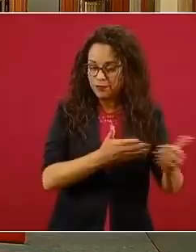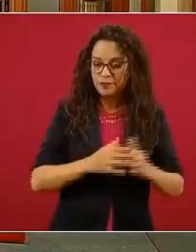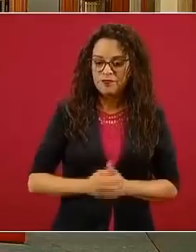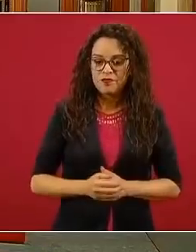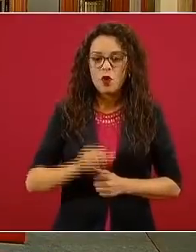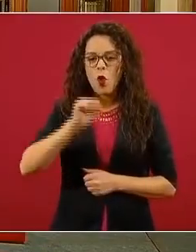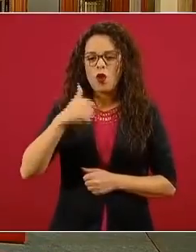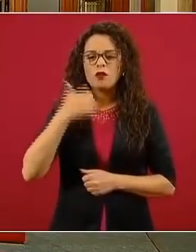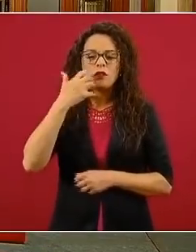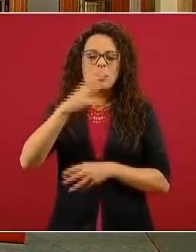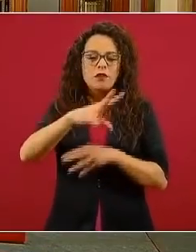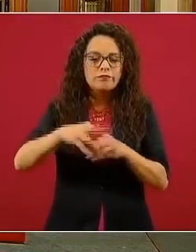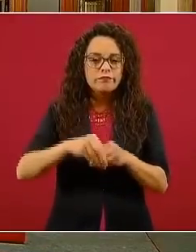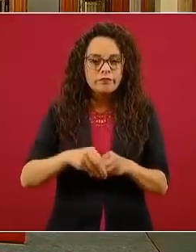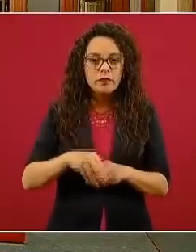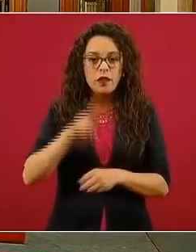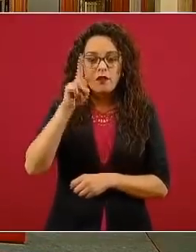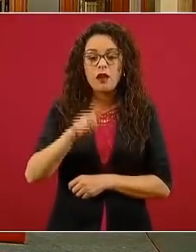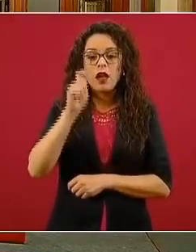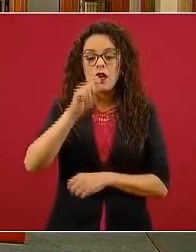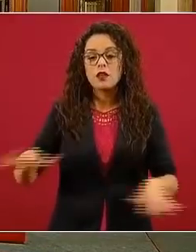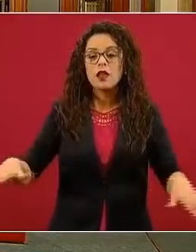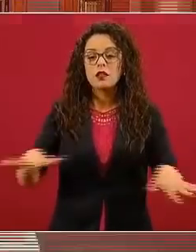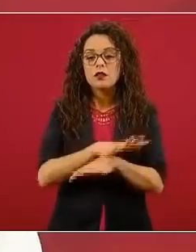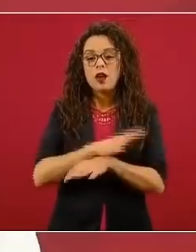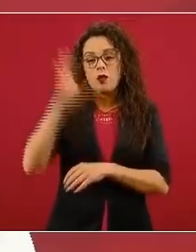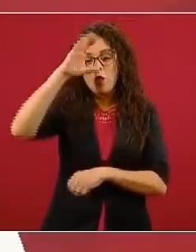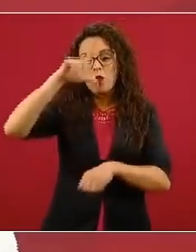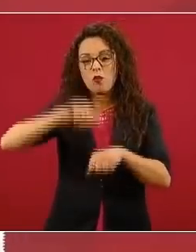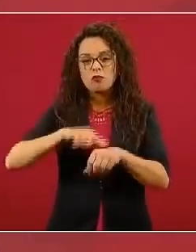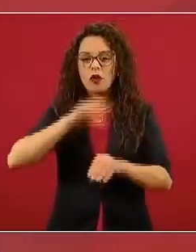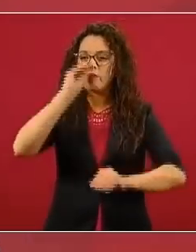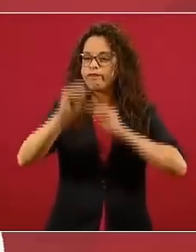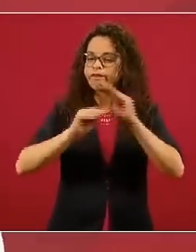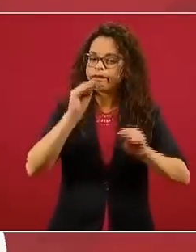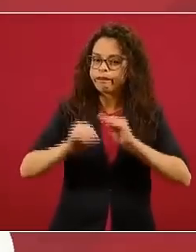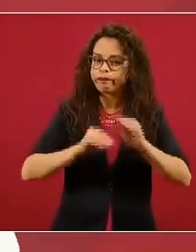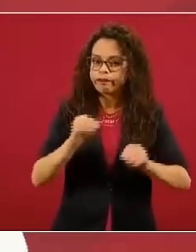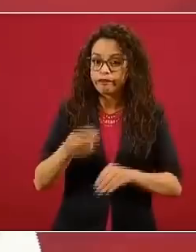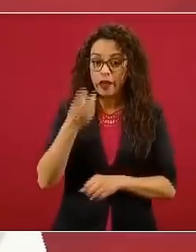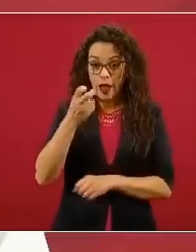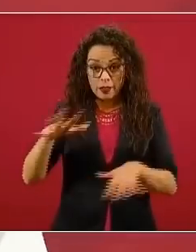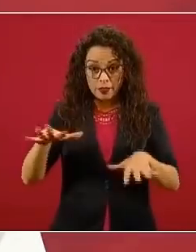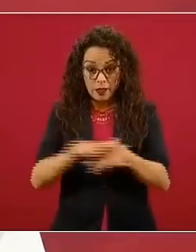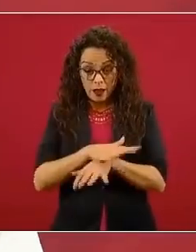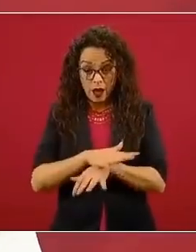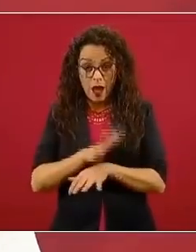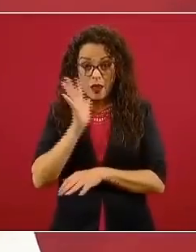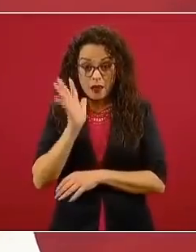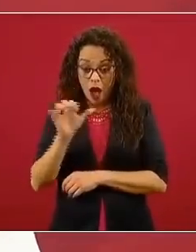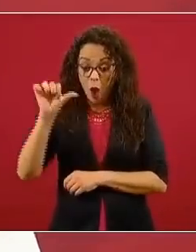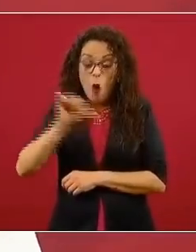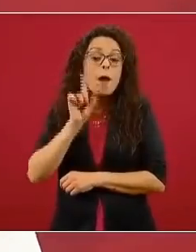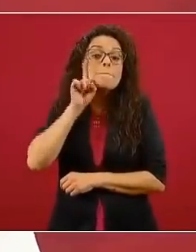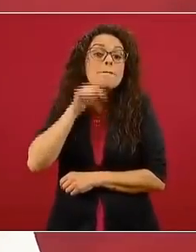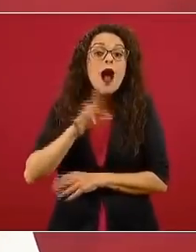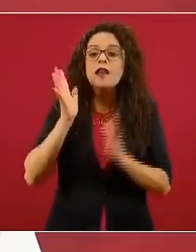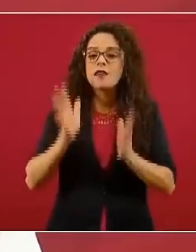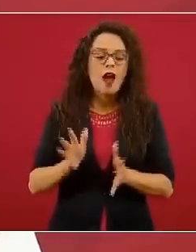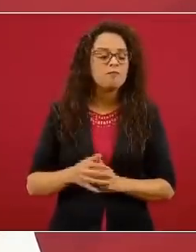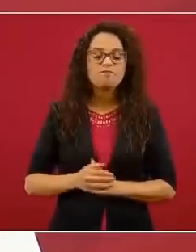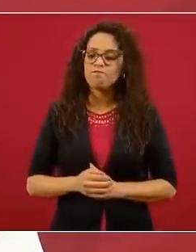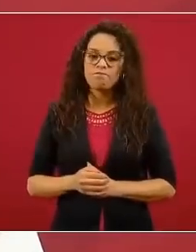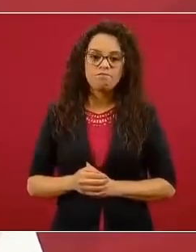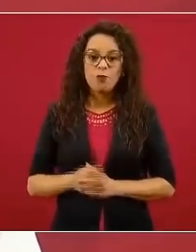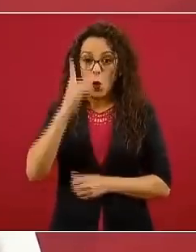Estamos construyendo un cambio cultural. Los cambios culturales no se dan de un día para otro, los cambios culturales no dependen sólo